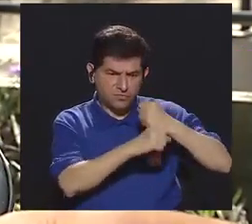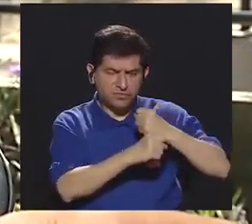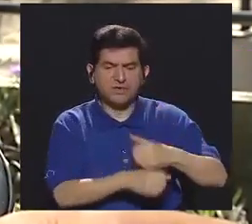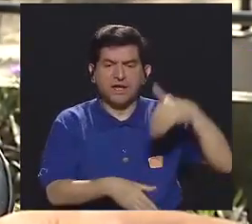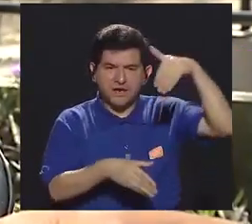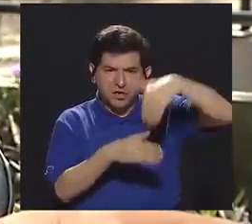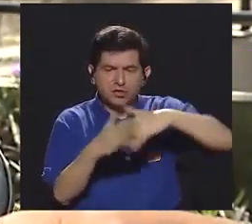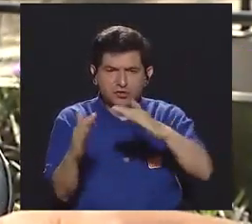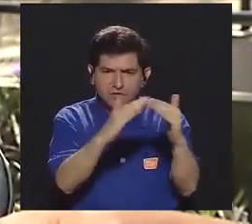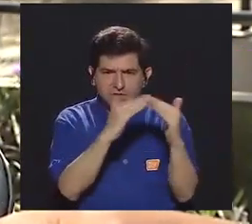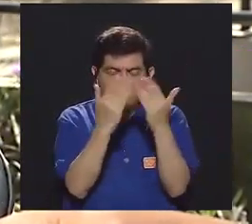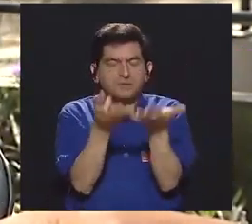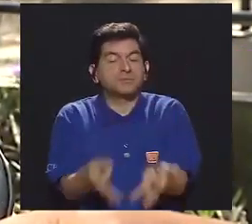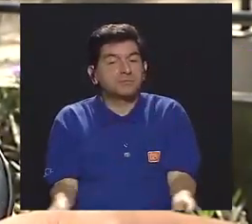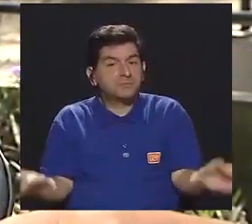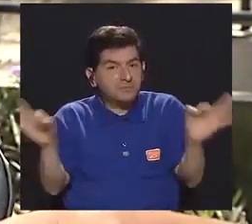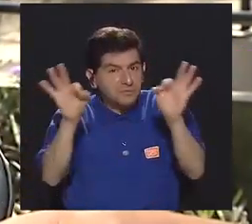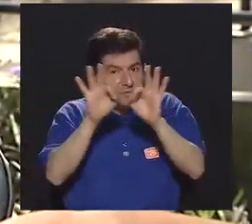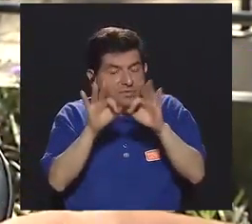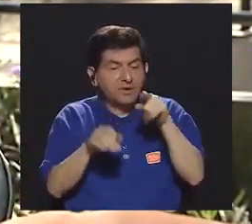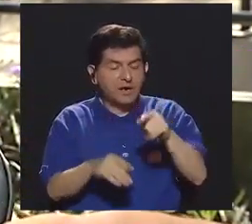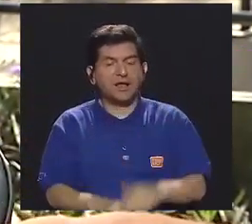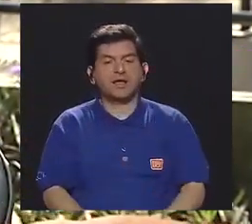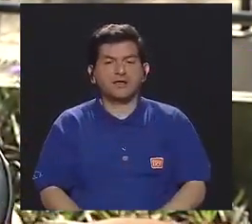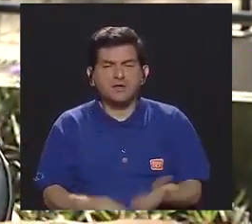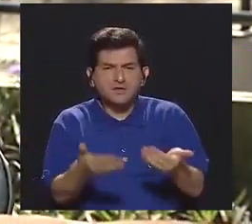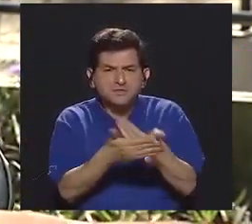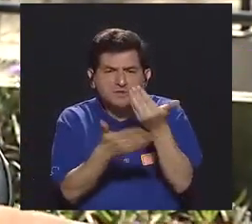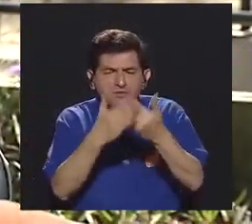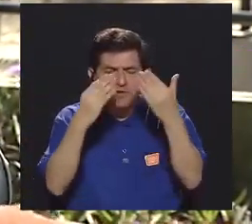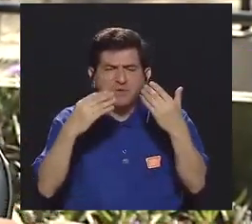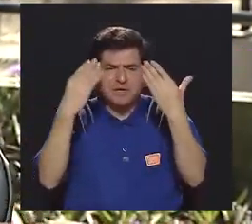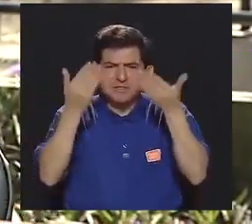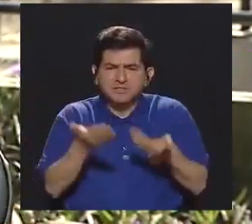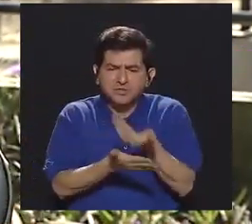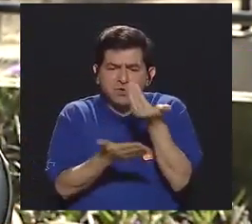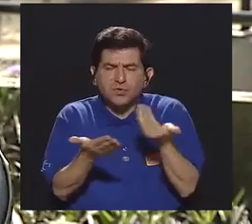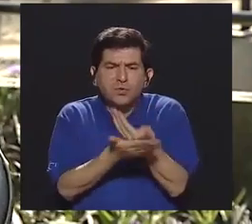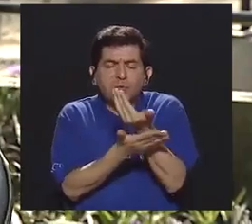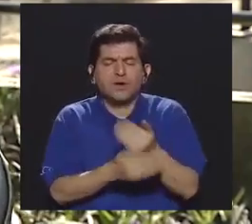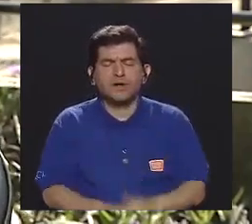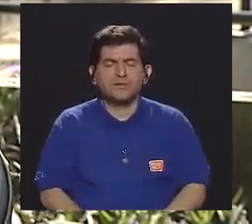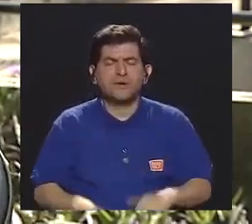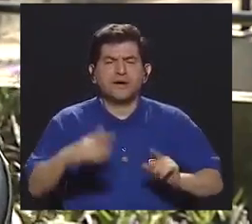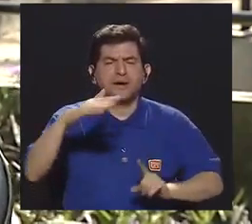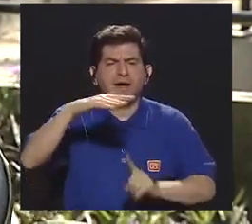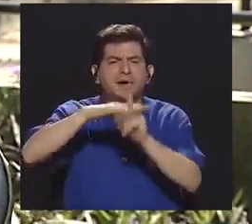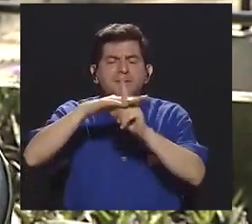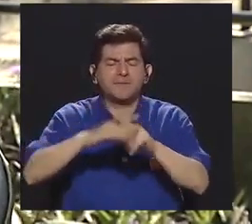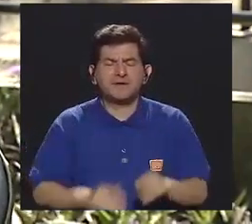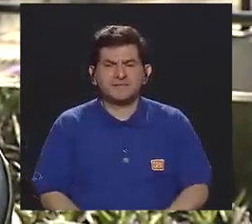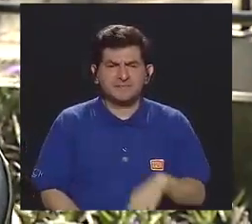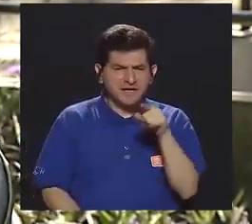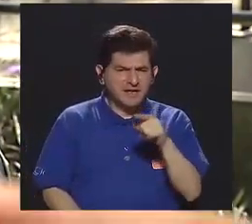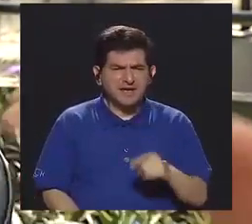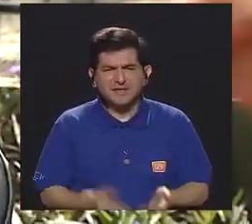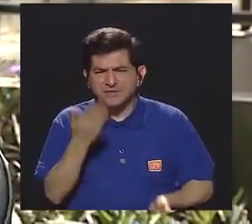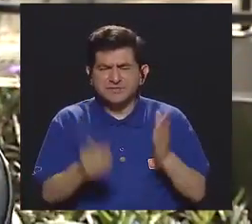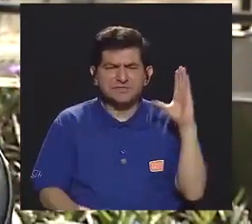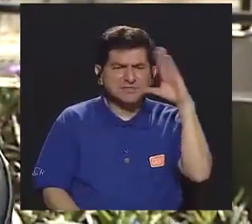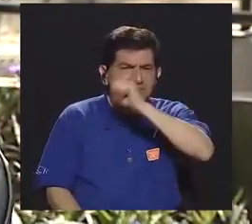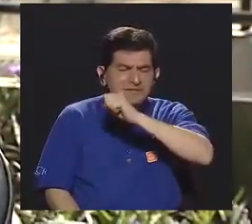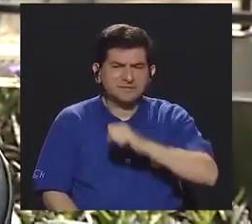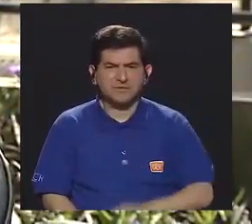municipalidad que están dentro de la comunidad es súper importante porque ellas nos están actualizando constantemente sobre qué nuevo surge que ellos han